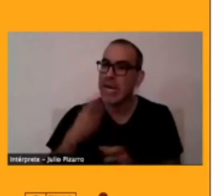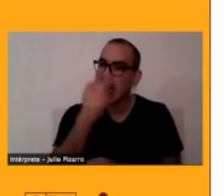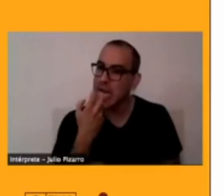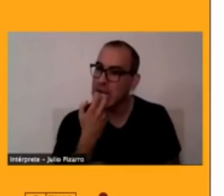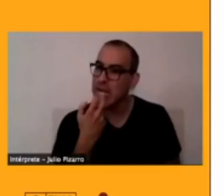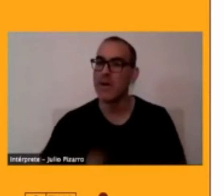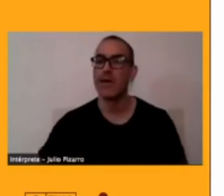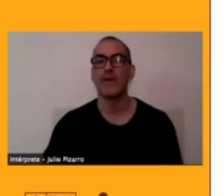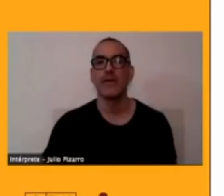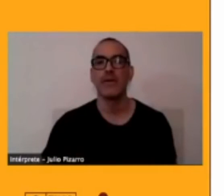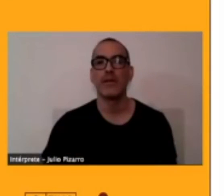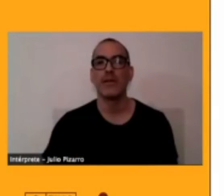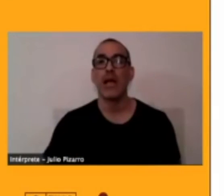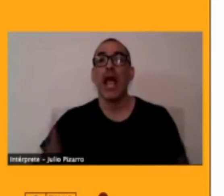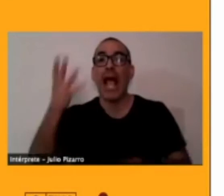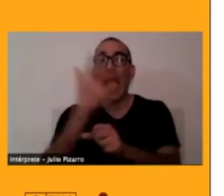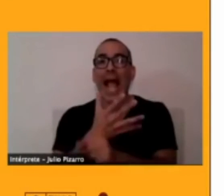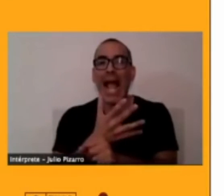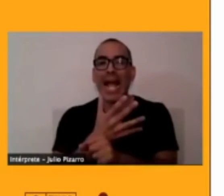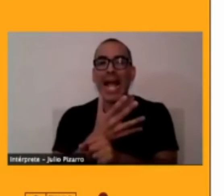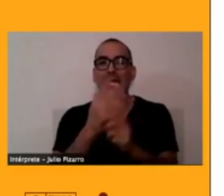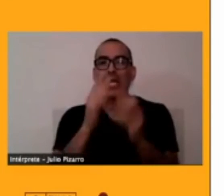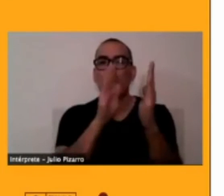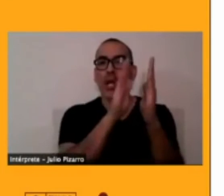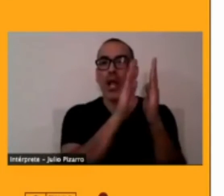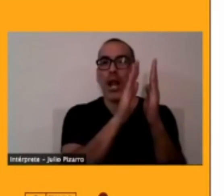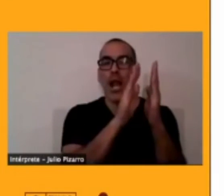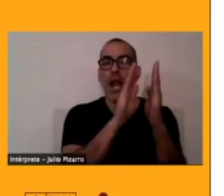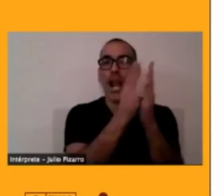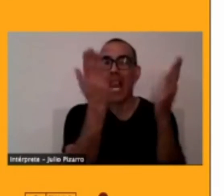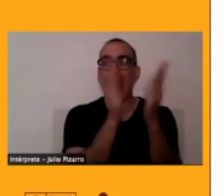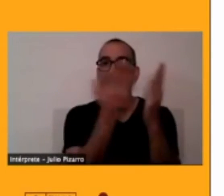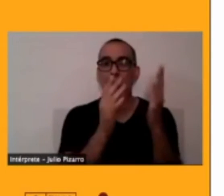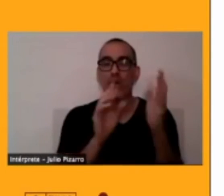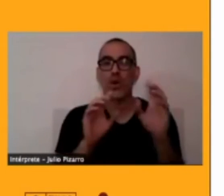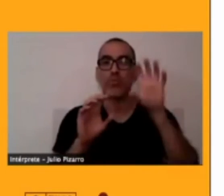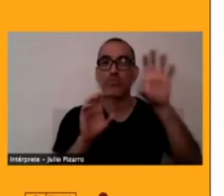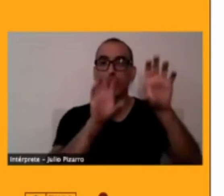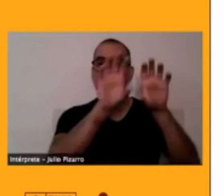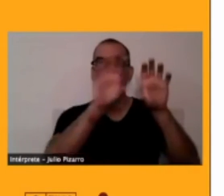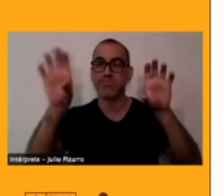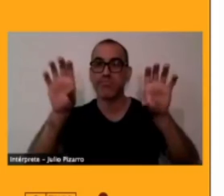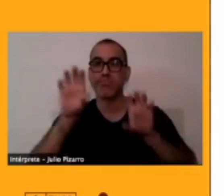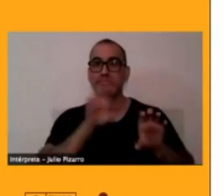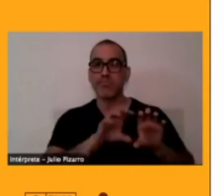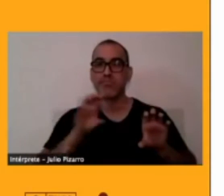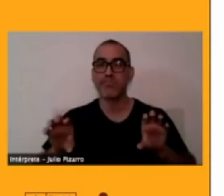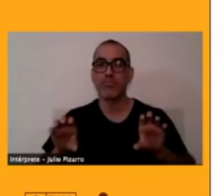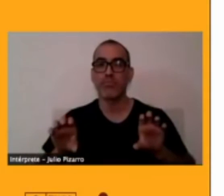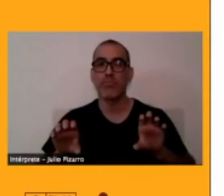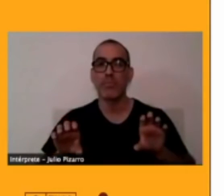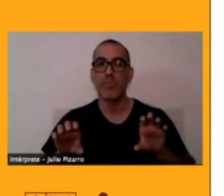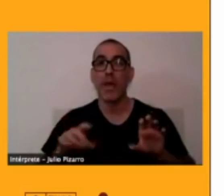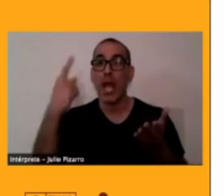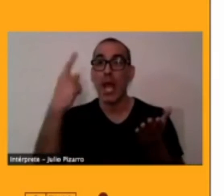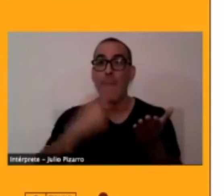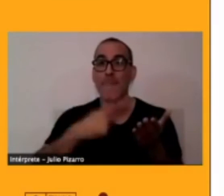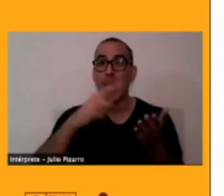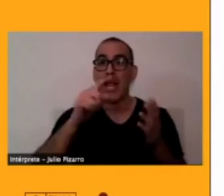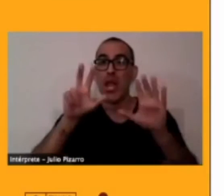qué sé yo, parto con Dorvini, 1839,